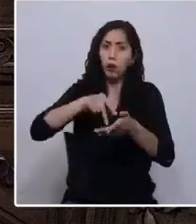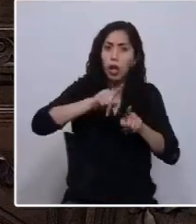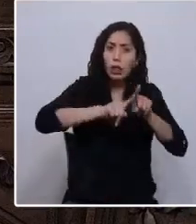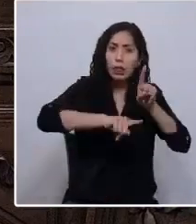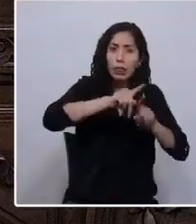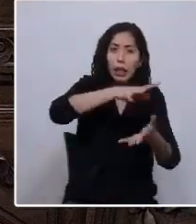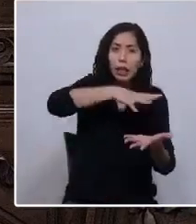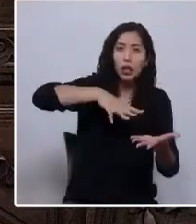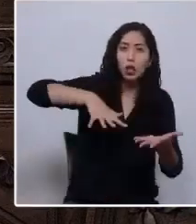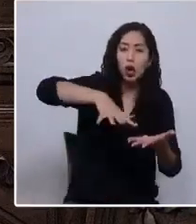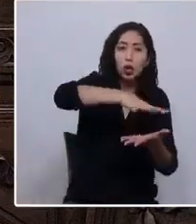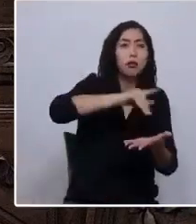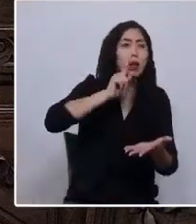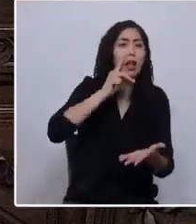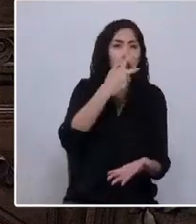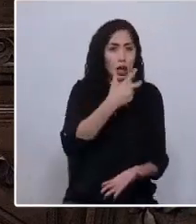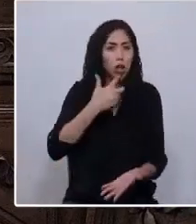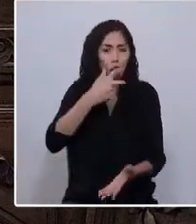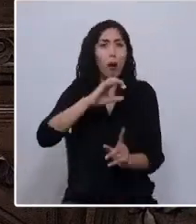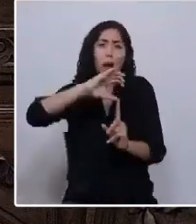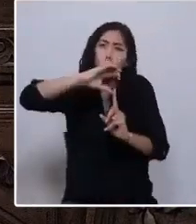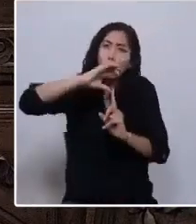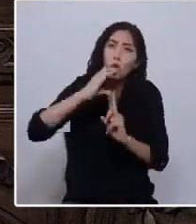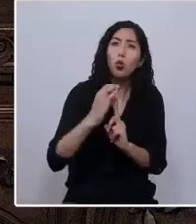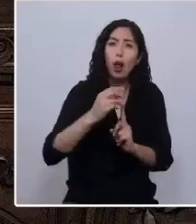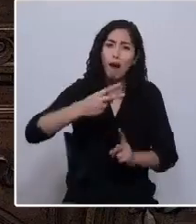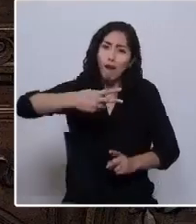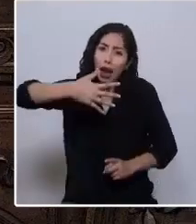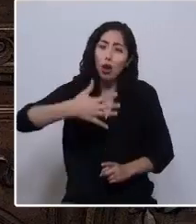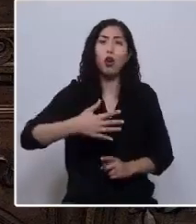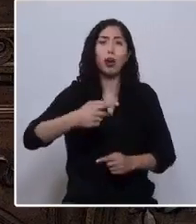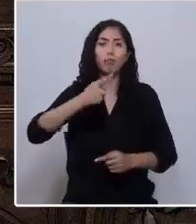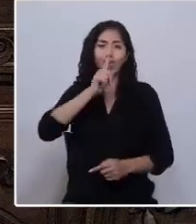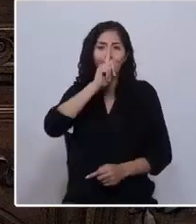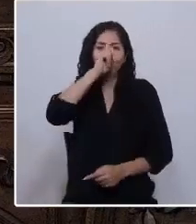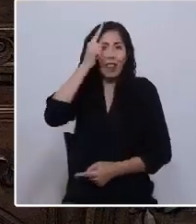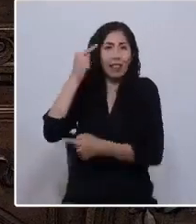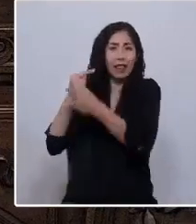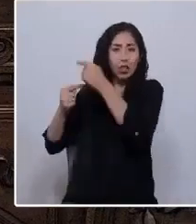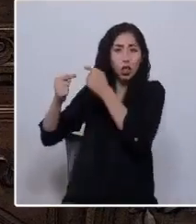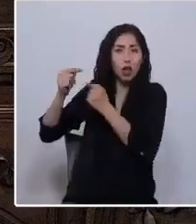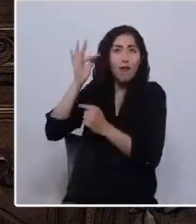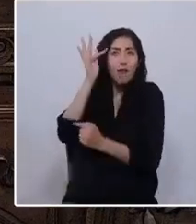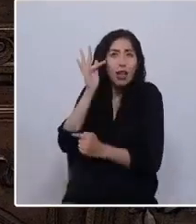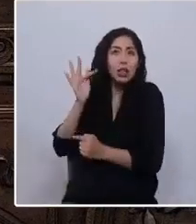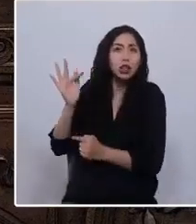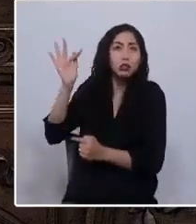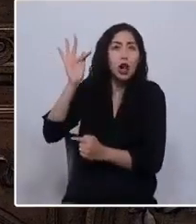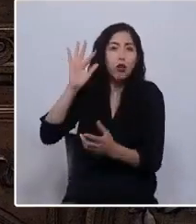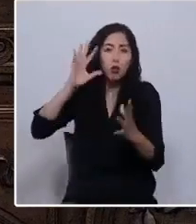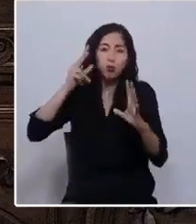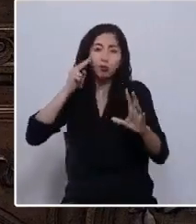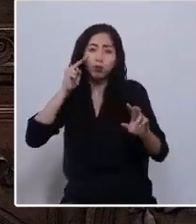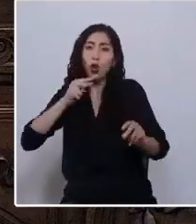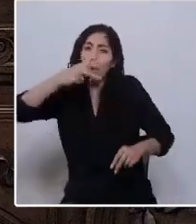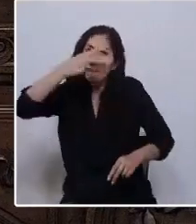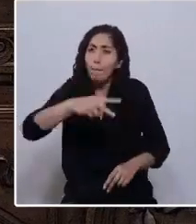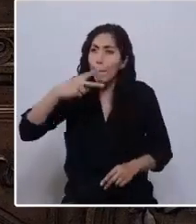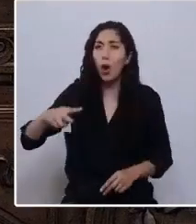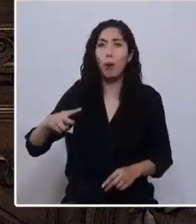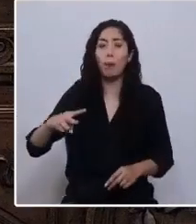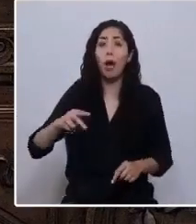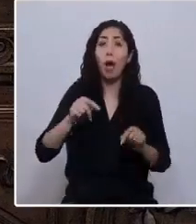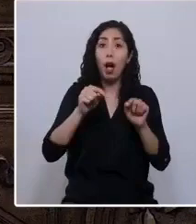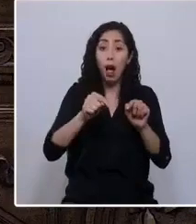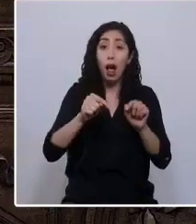donde floreció un idioma, una cultura, valores, tradiciones, filosofía como visión propia, cuya larga